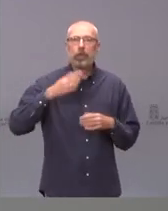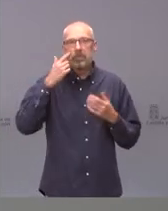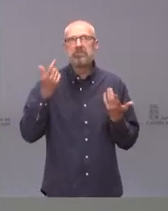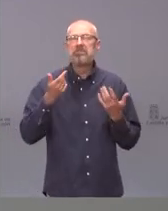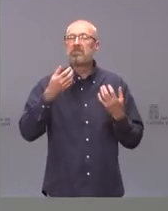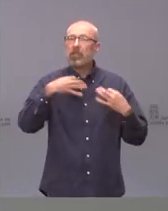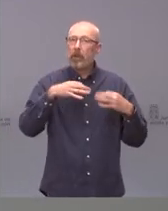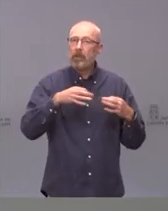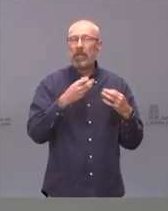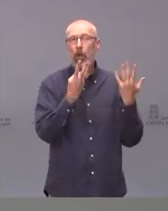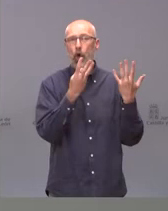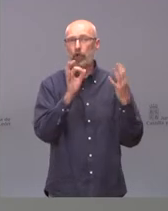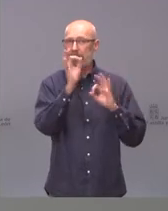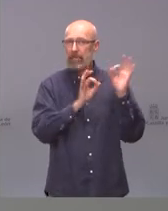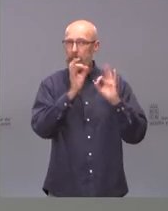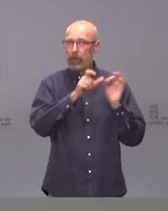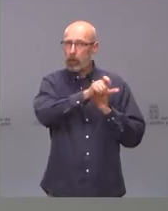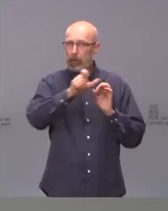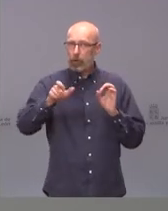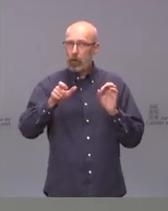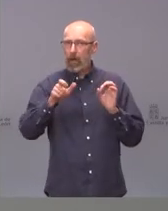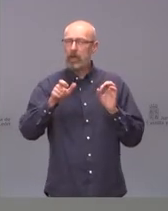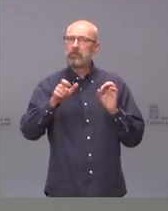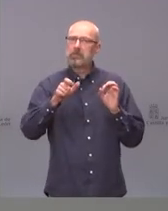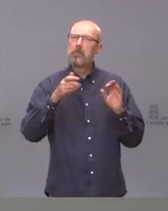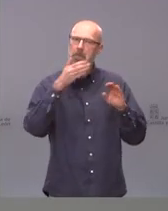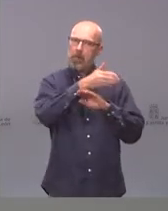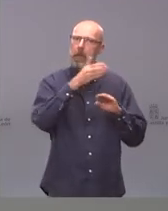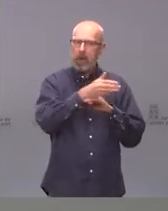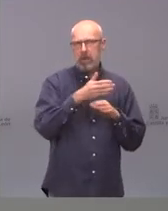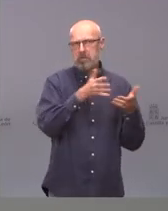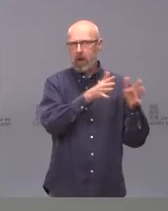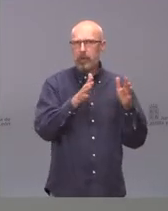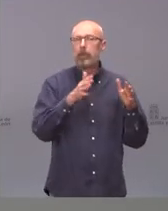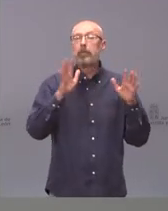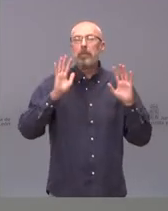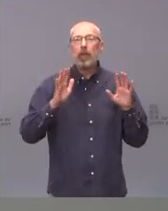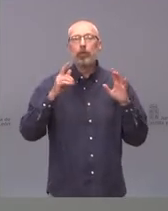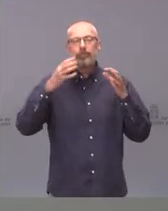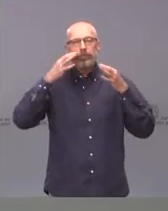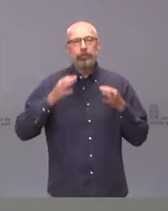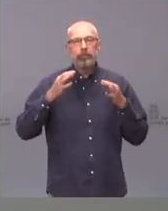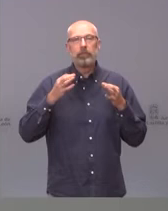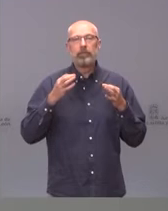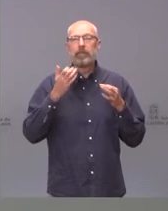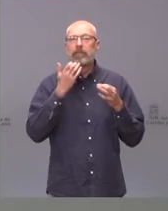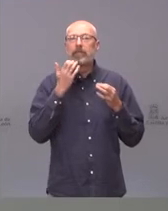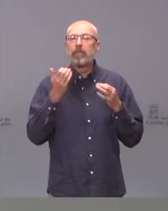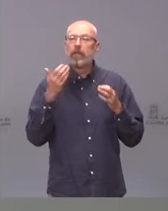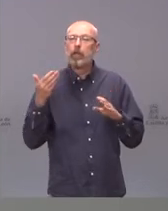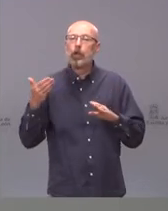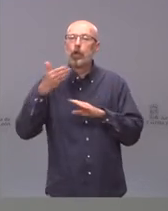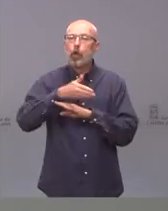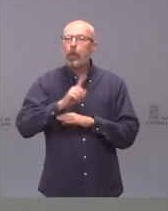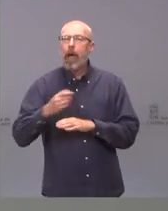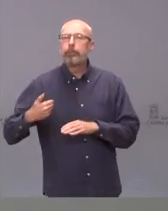por ciento de personas que responden al llamamiento que hacemos, pero no sabemos en los casos en los que el fallo pueda ser